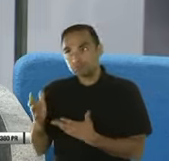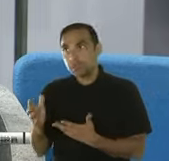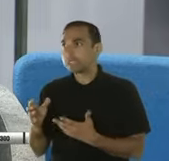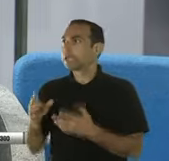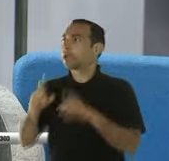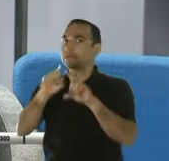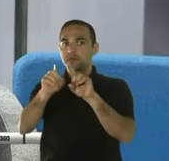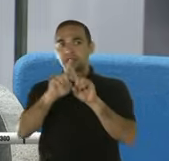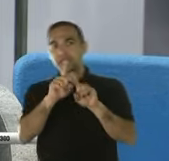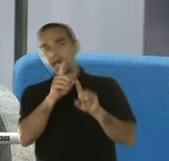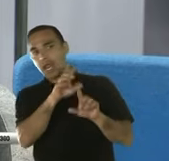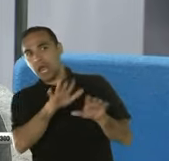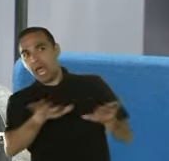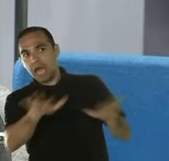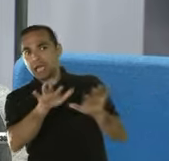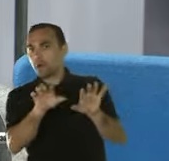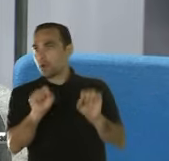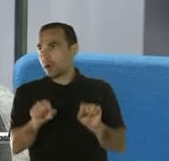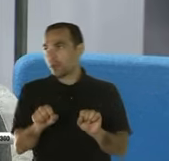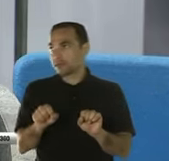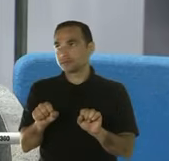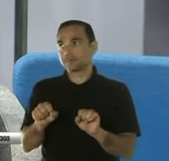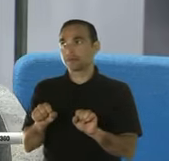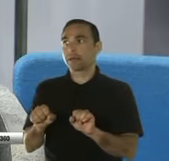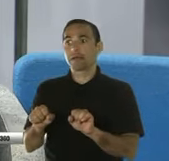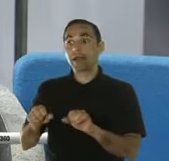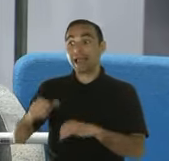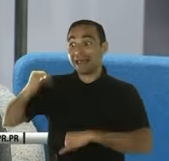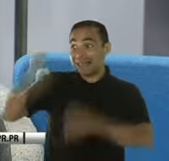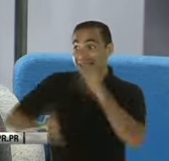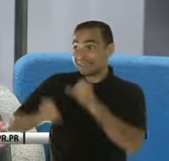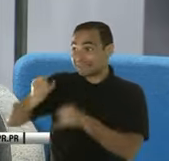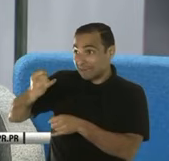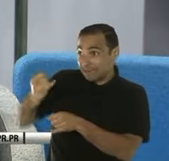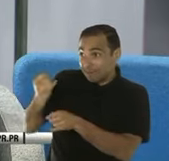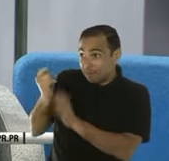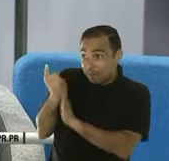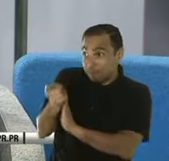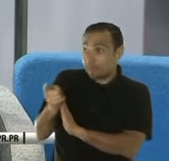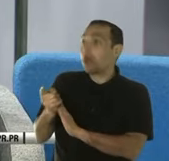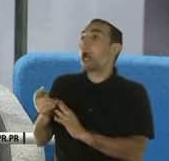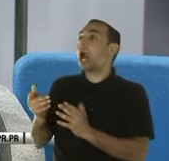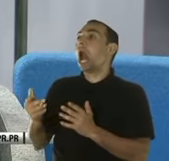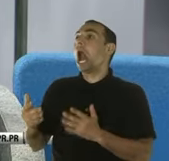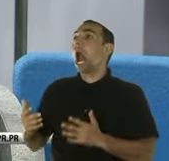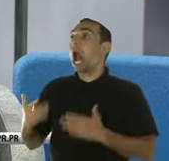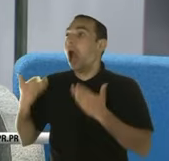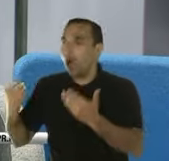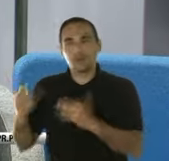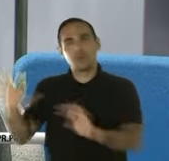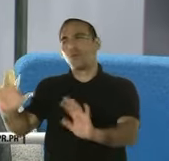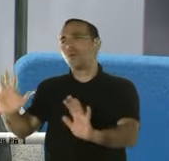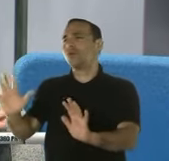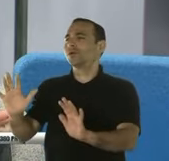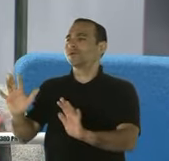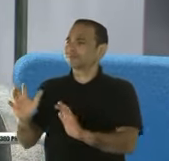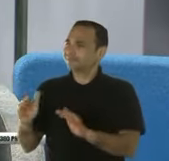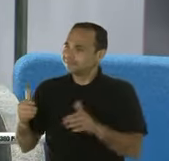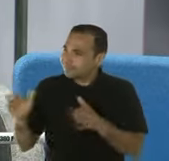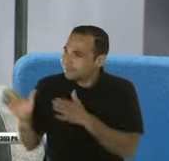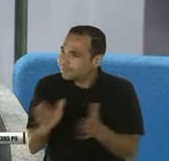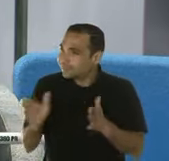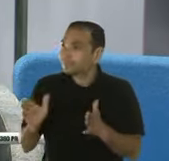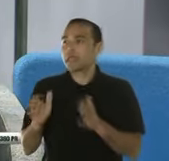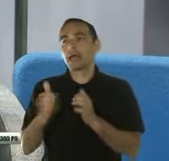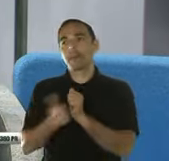sitios de preparación de planillas, así que no lo dejemos para lo último. Ya debemos de tener casi toda la información para poder completar esa planilla. Por lo menos la mayoría de individuos,